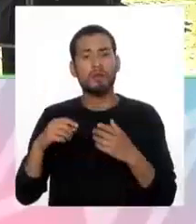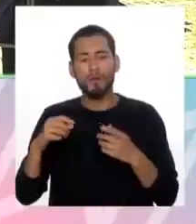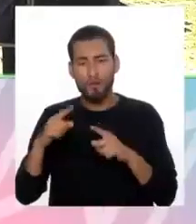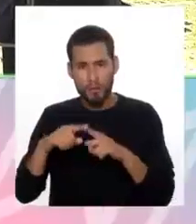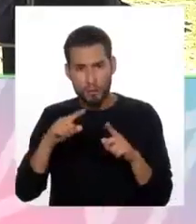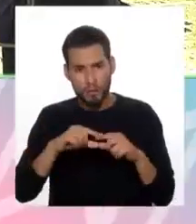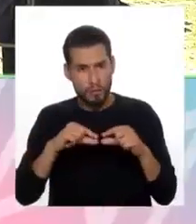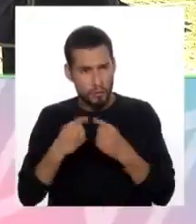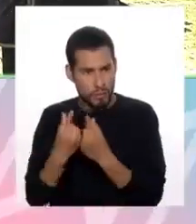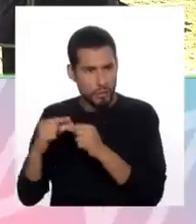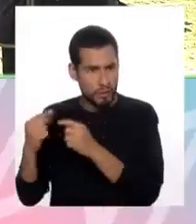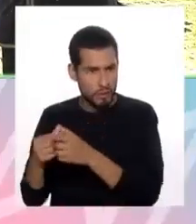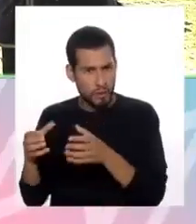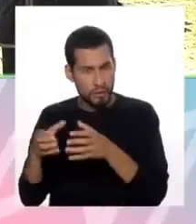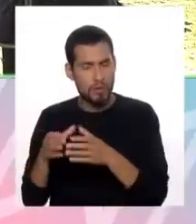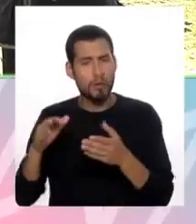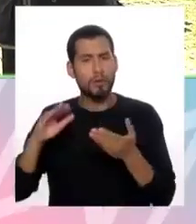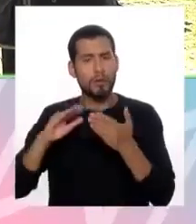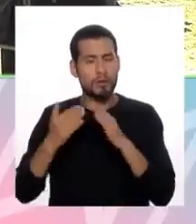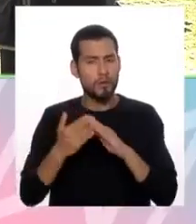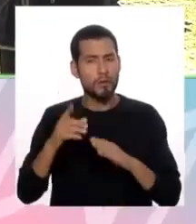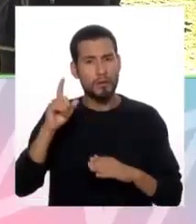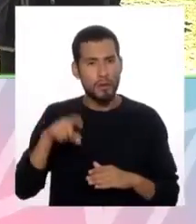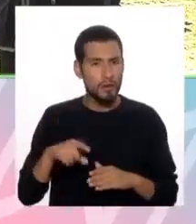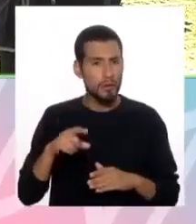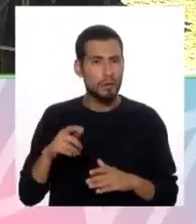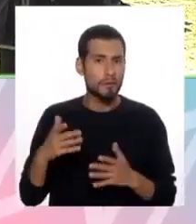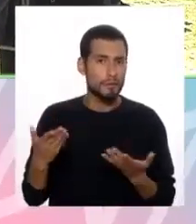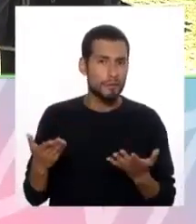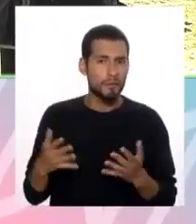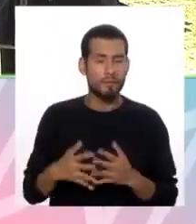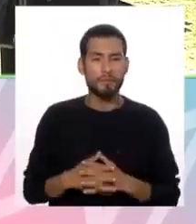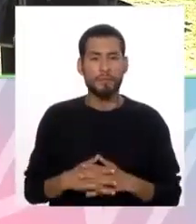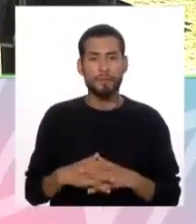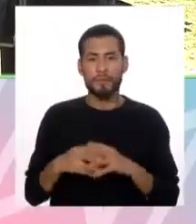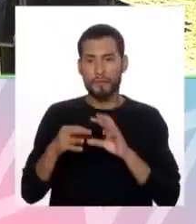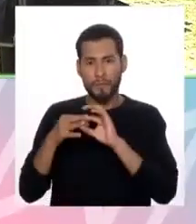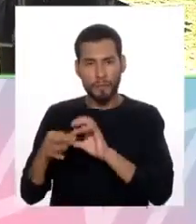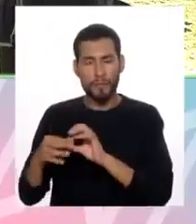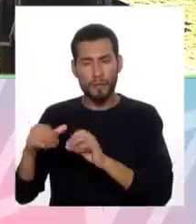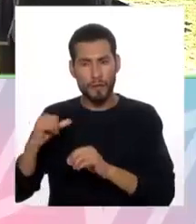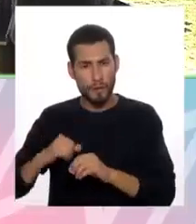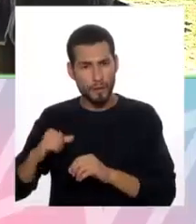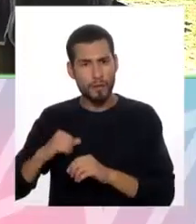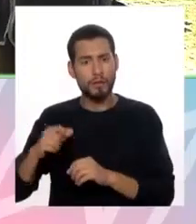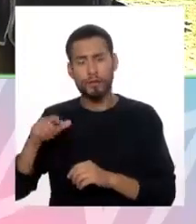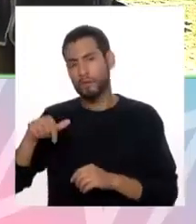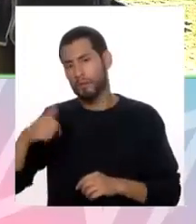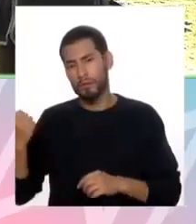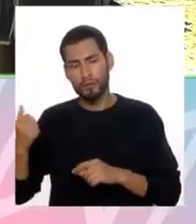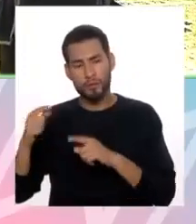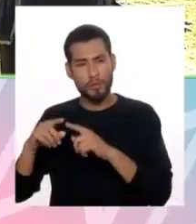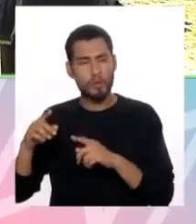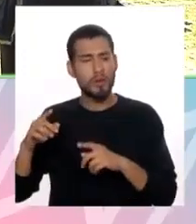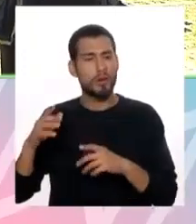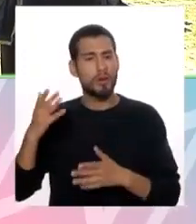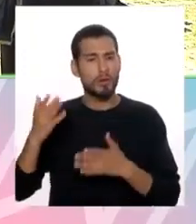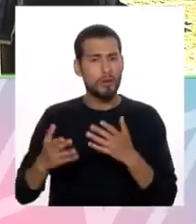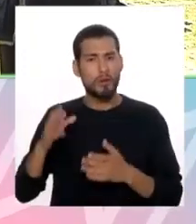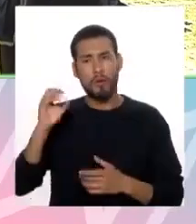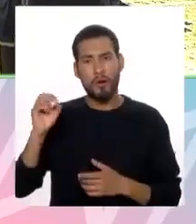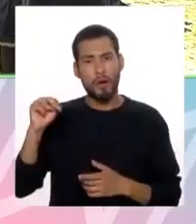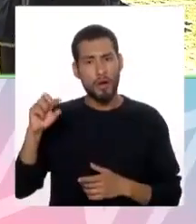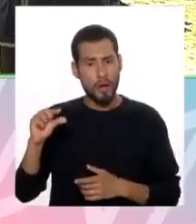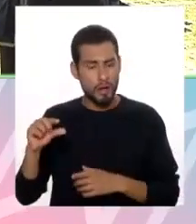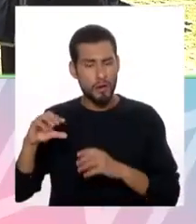grupos y el comunitario tiene que de repente unirse con la municipalidad y con otros también, pueden ser ONGs